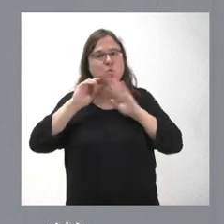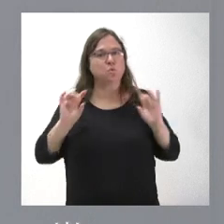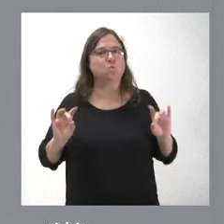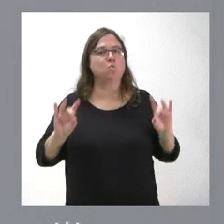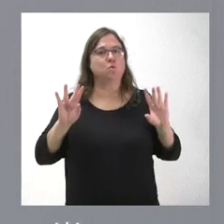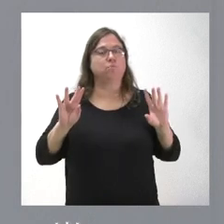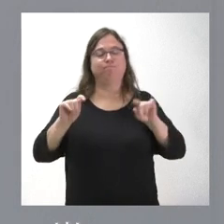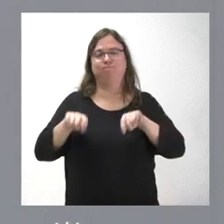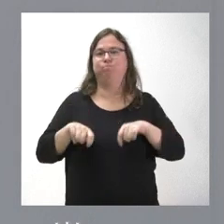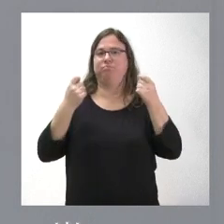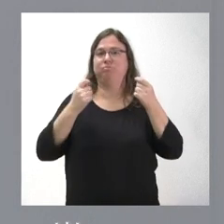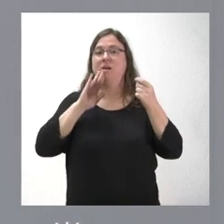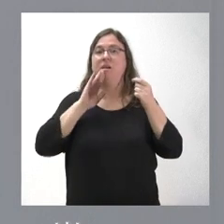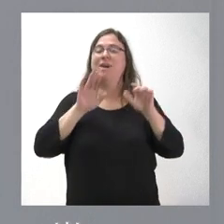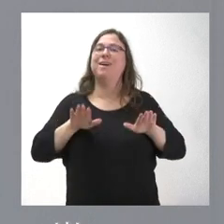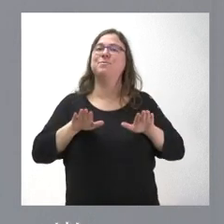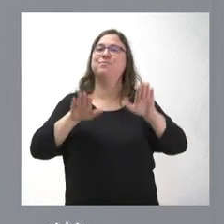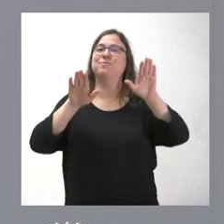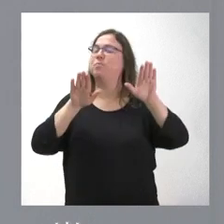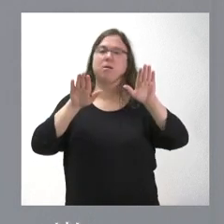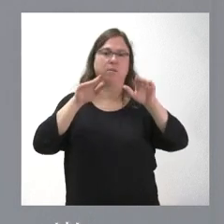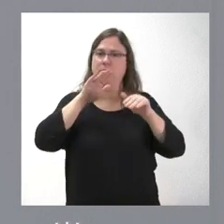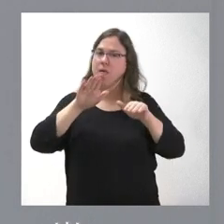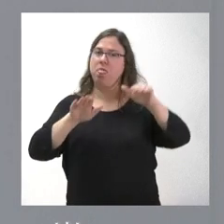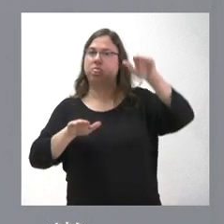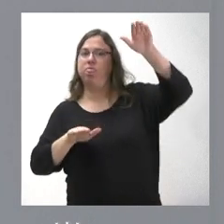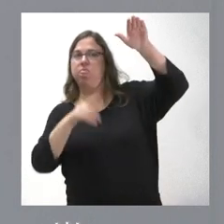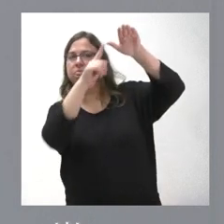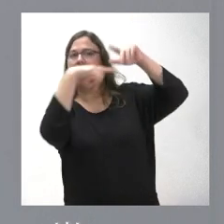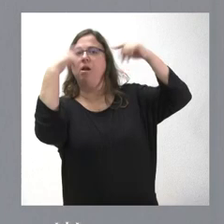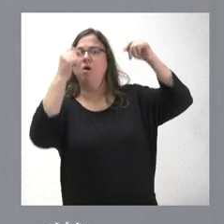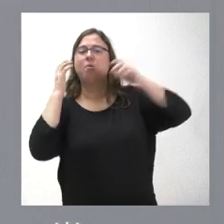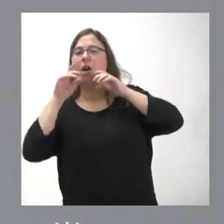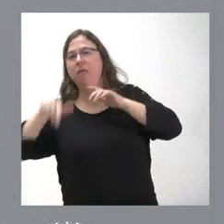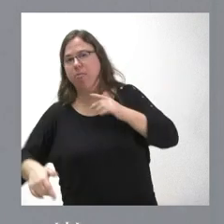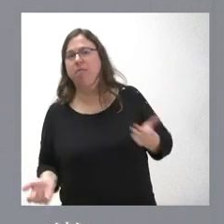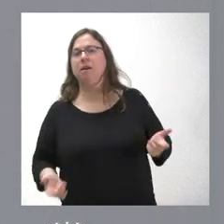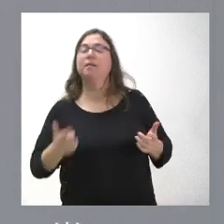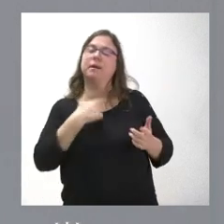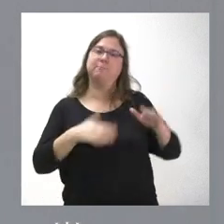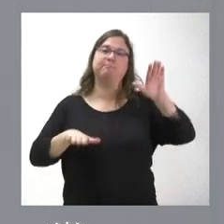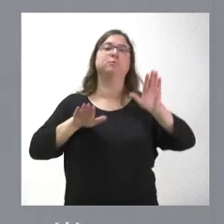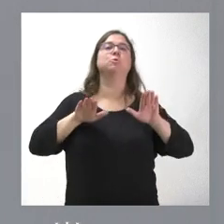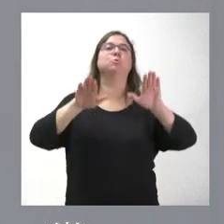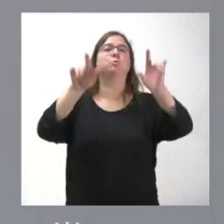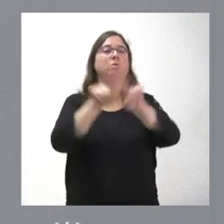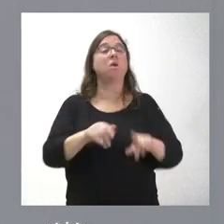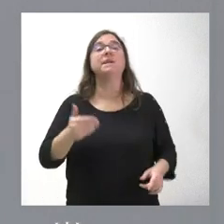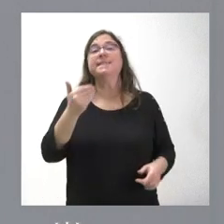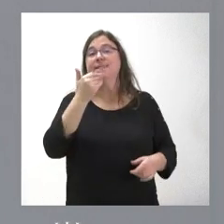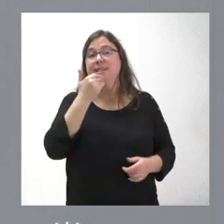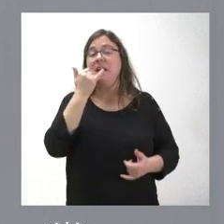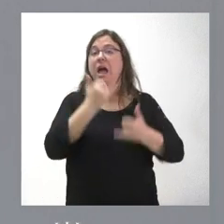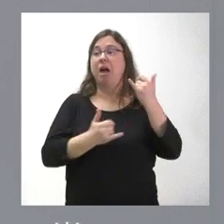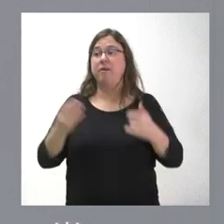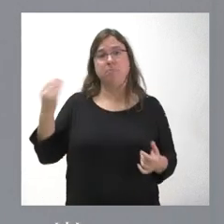romper este equilibrio que había existido, que habíamos mantenido y es un equilibrio que queremos restaurar. Si discrecionalmente, sin contar